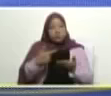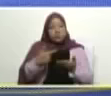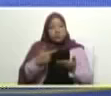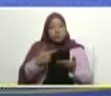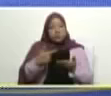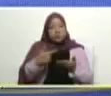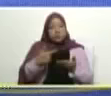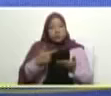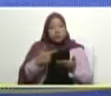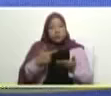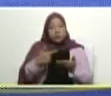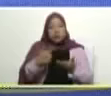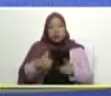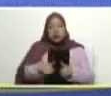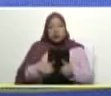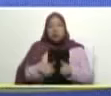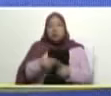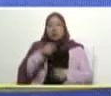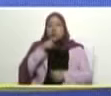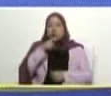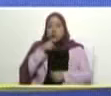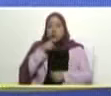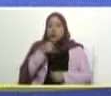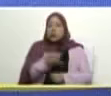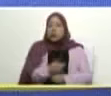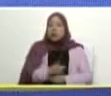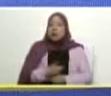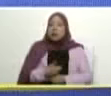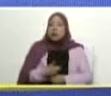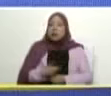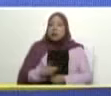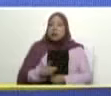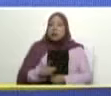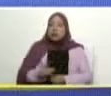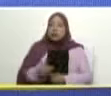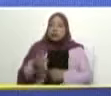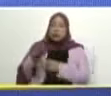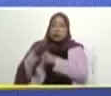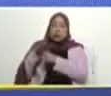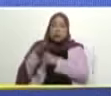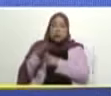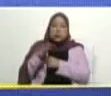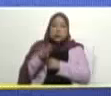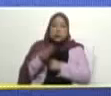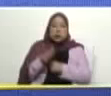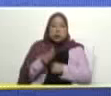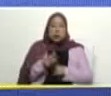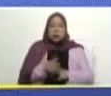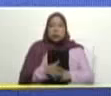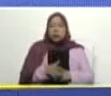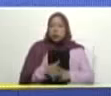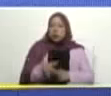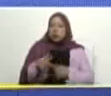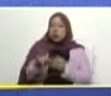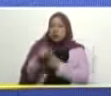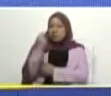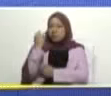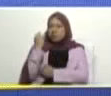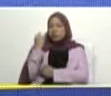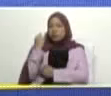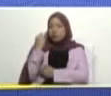estamos pasando roncha he pasado roncha la xenofobia es tremenda etcétera nos engañaron